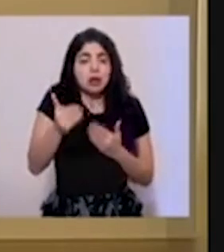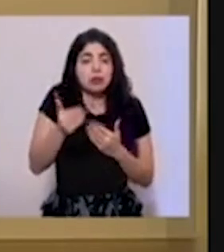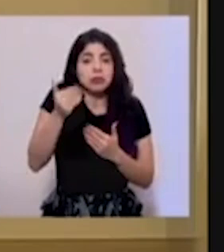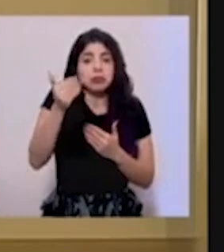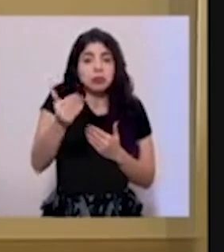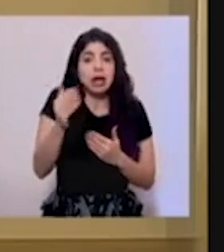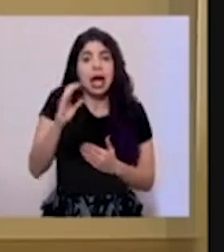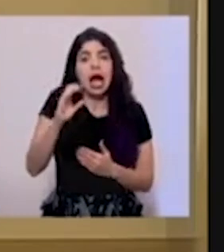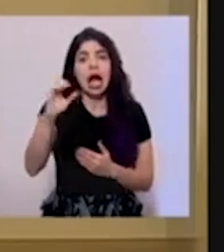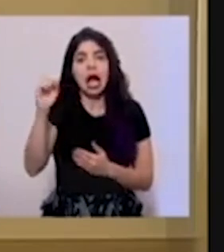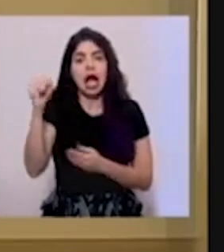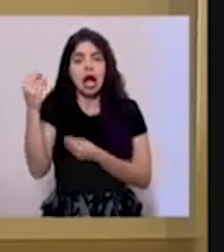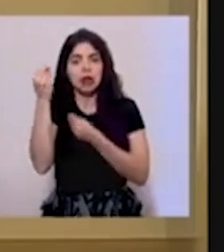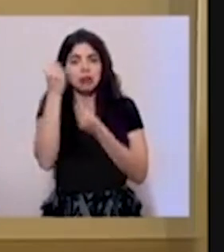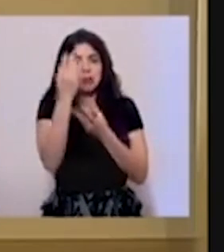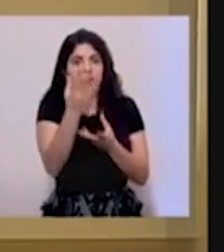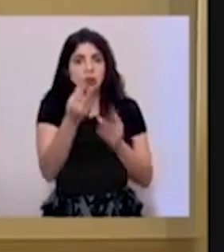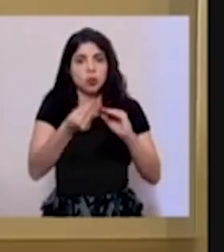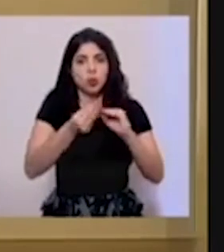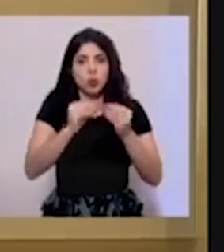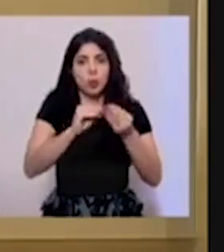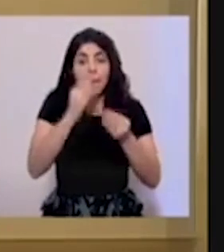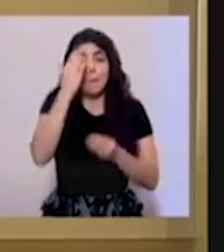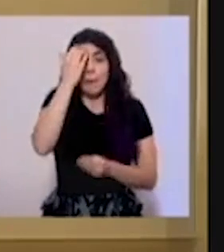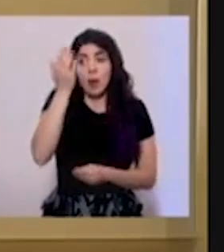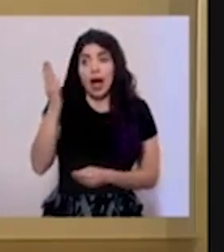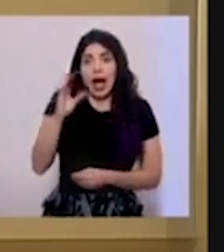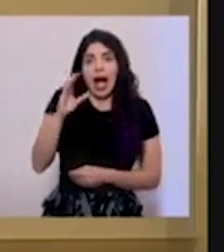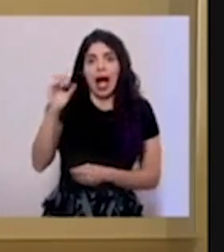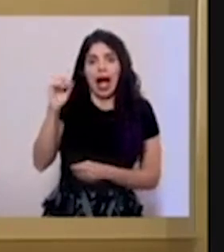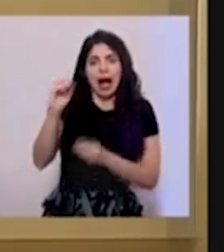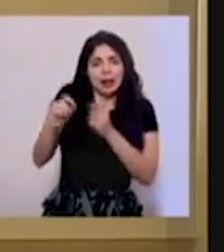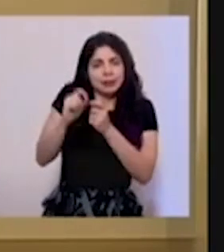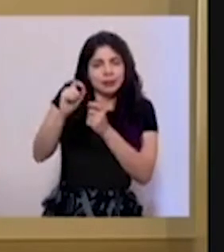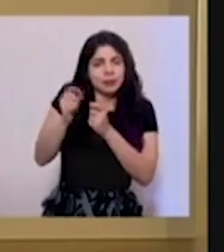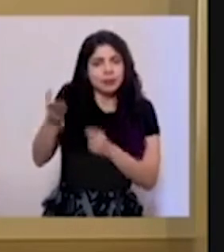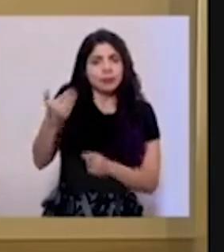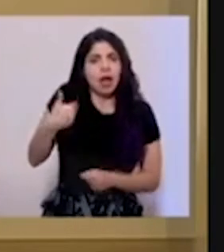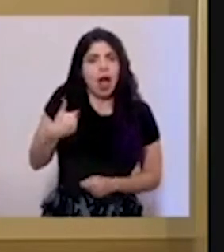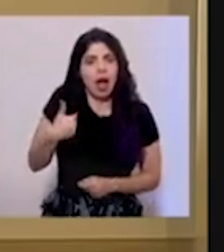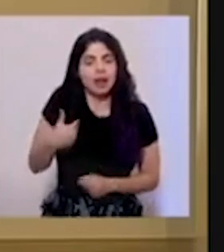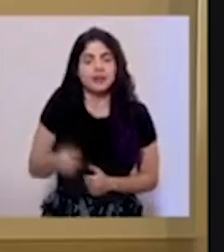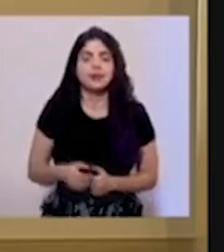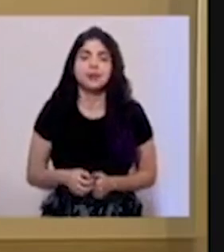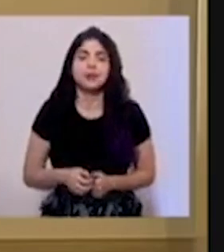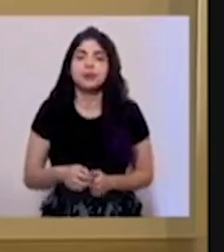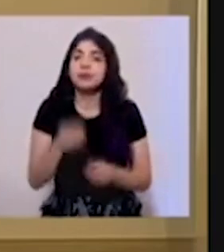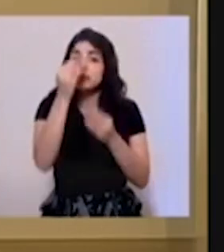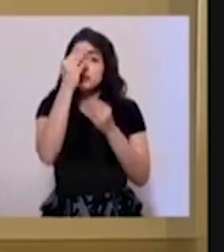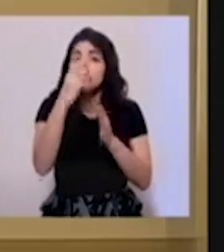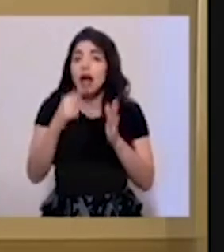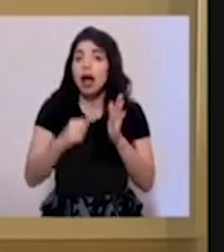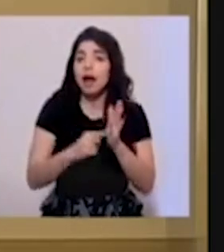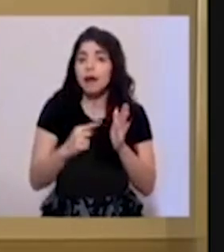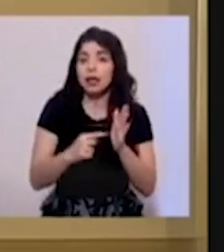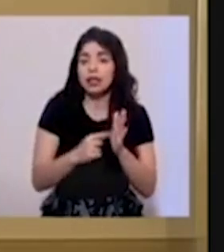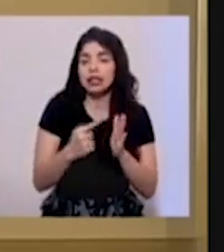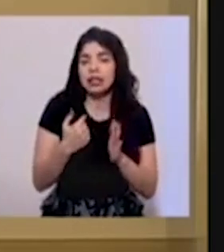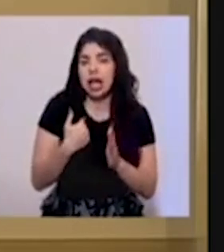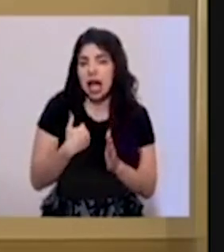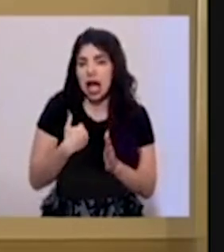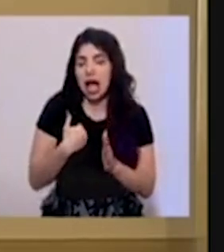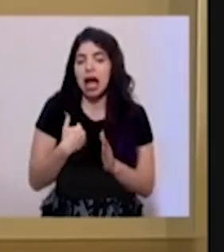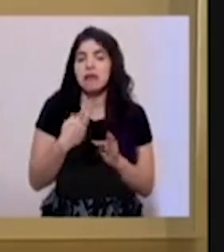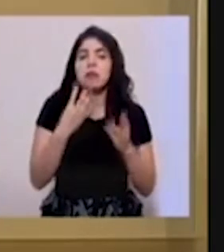momento que la caja le dé los números porque es la que los maneja con mayor detalle. Datos que usualmente se manejan son, bueno,